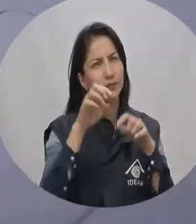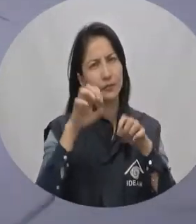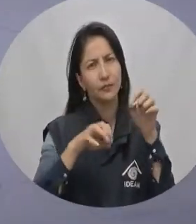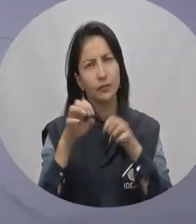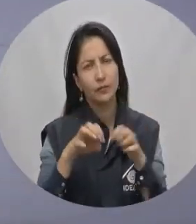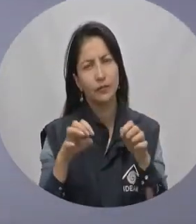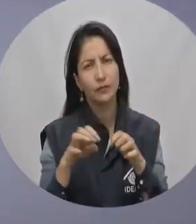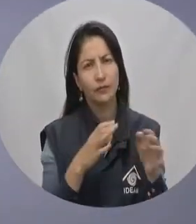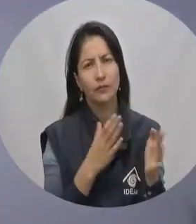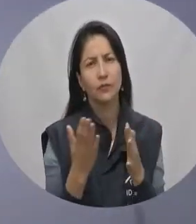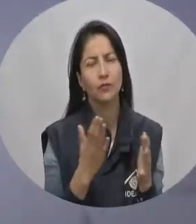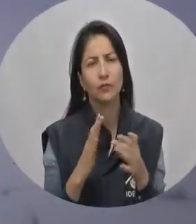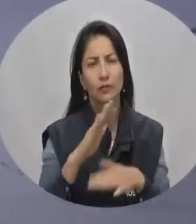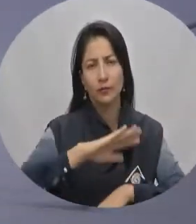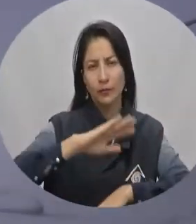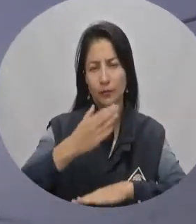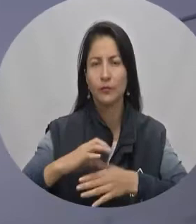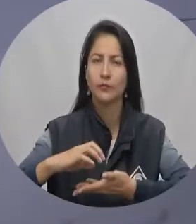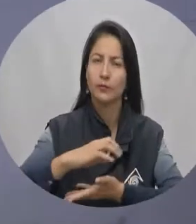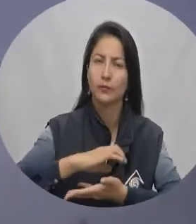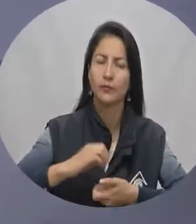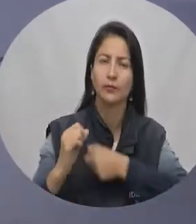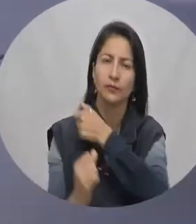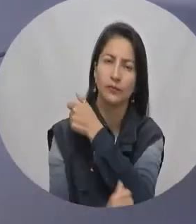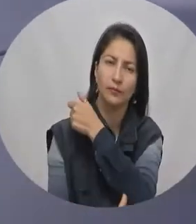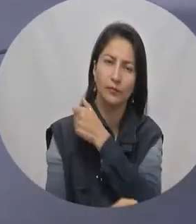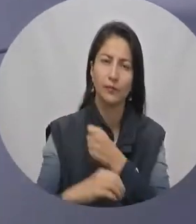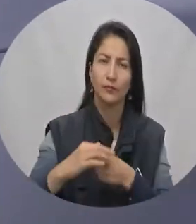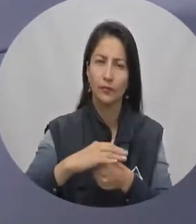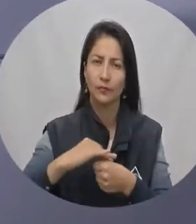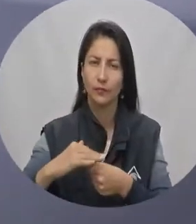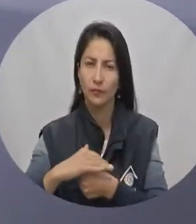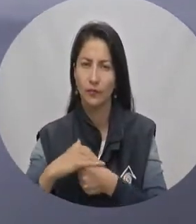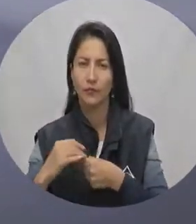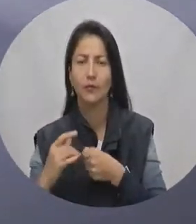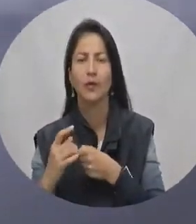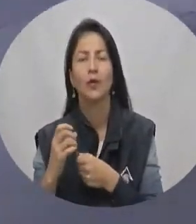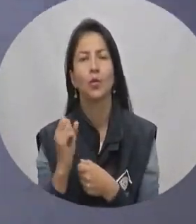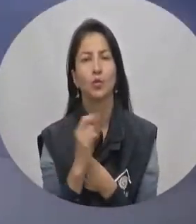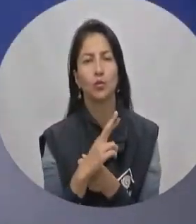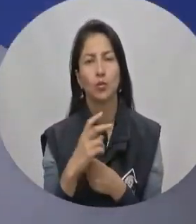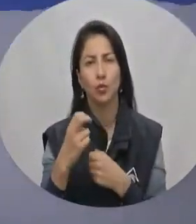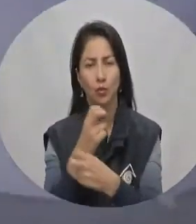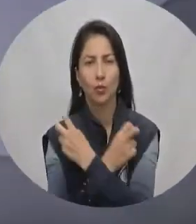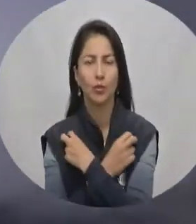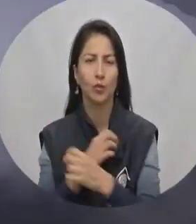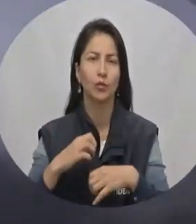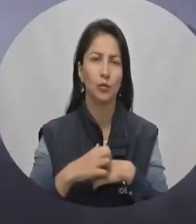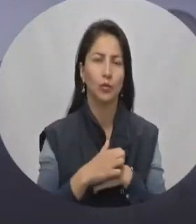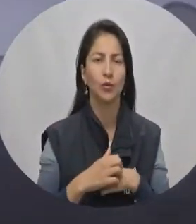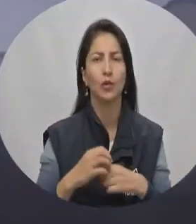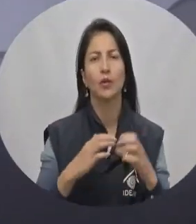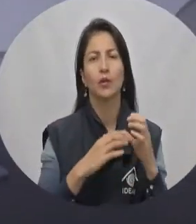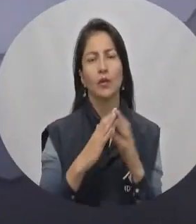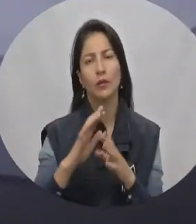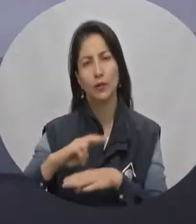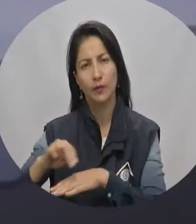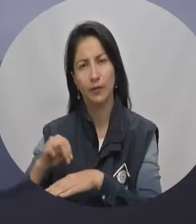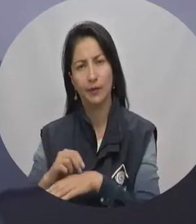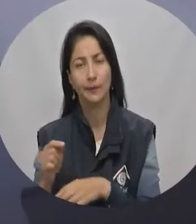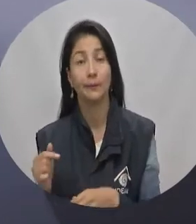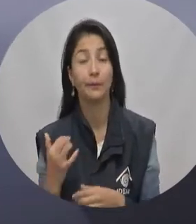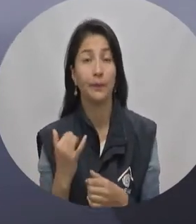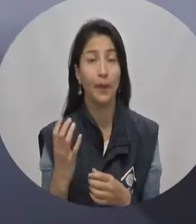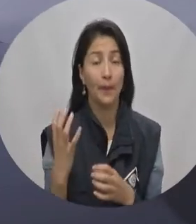cubierto y lluvias de variada intensidad en Antioquia, Santander, Boyacá, Cundinamarca, Sur de Huila, Tolima, Cauca y